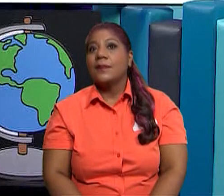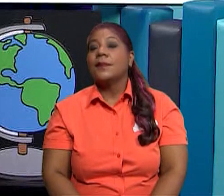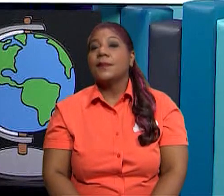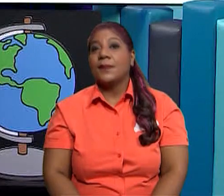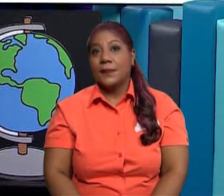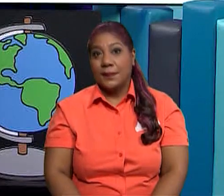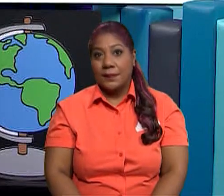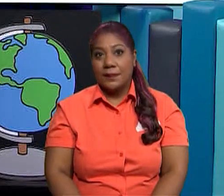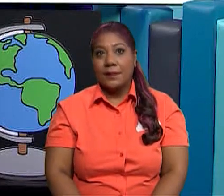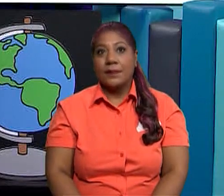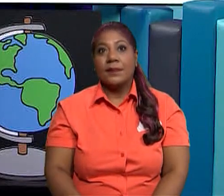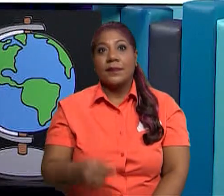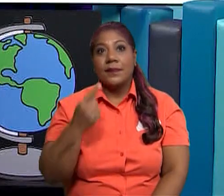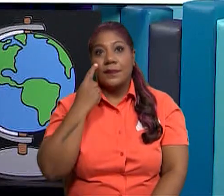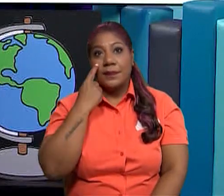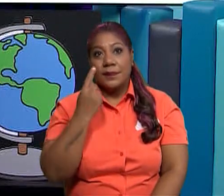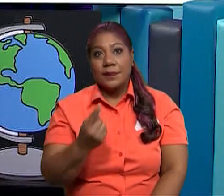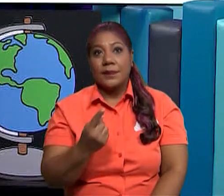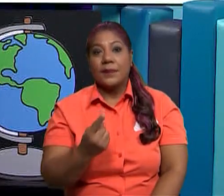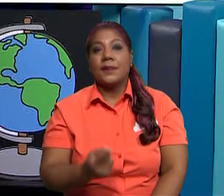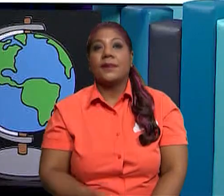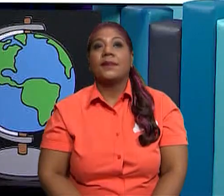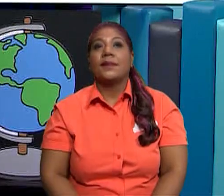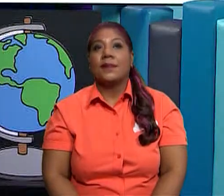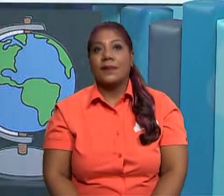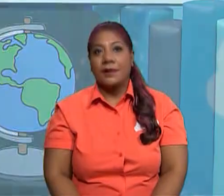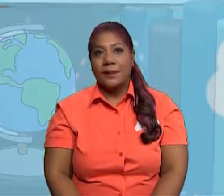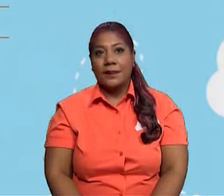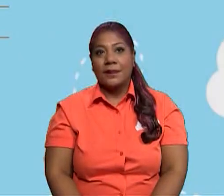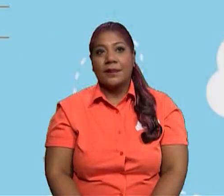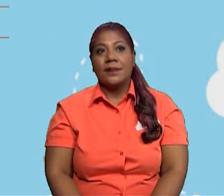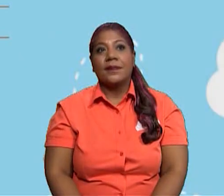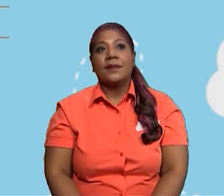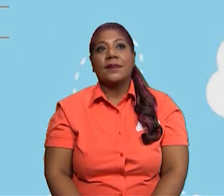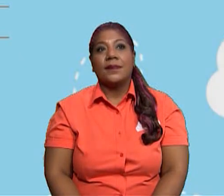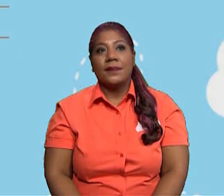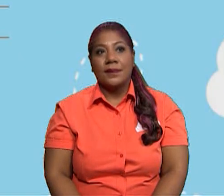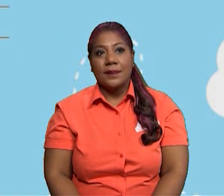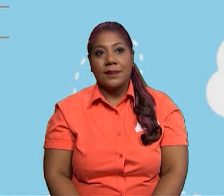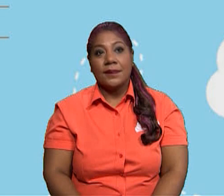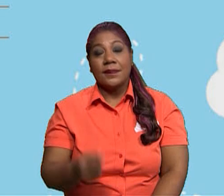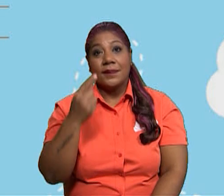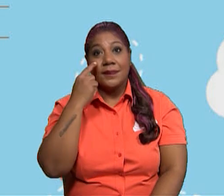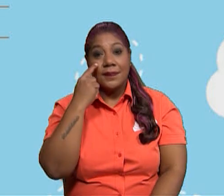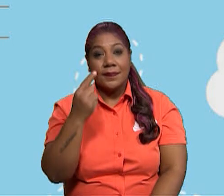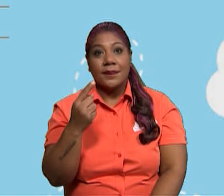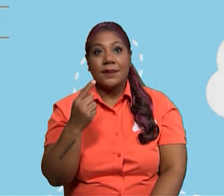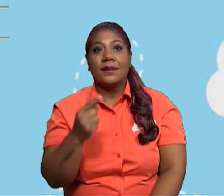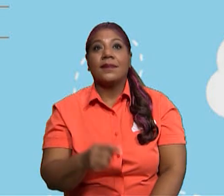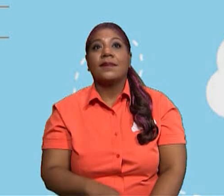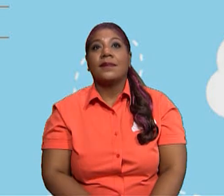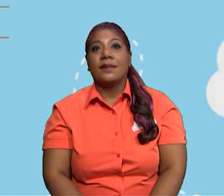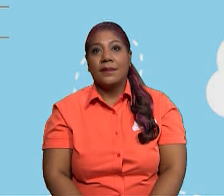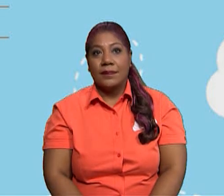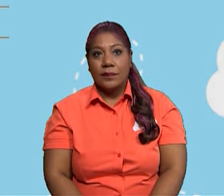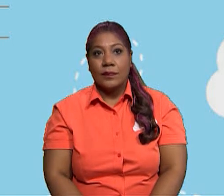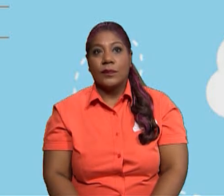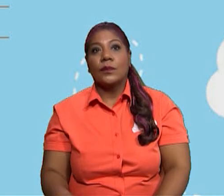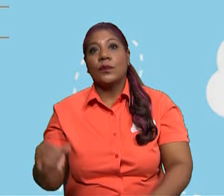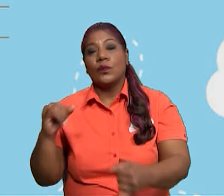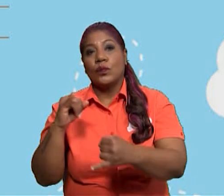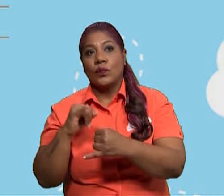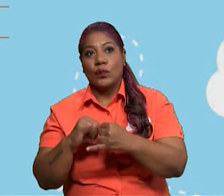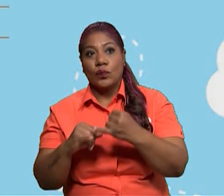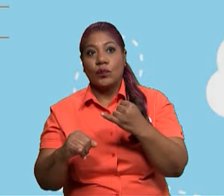palabras agudas? Vamos a ver. Encontramos aquellas que tienen el significado al final de la palabra.